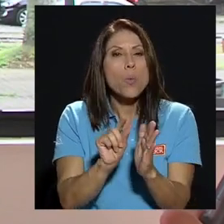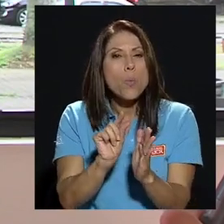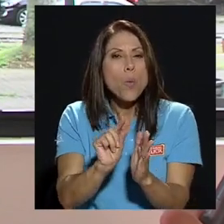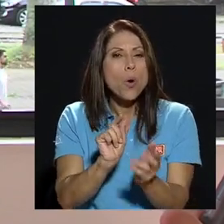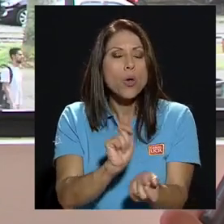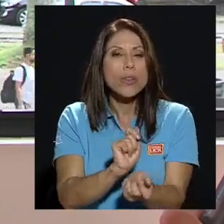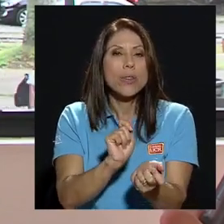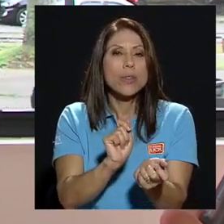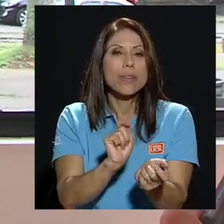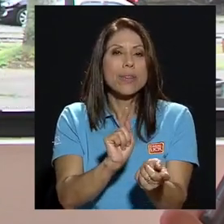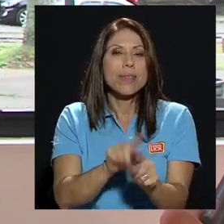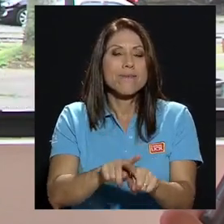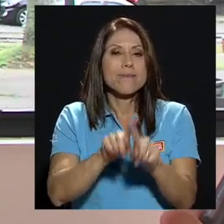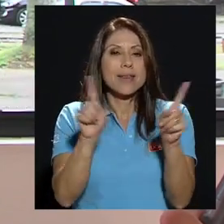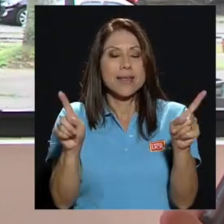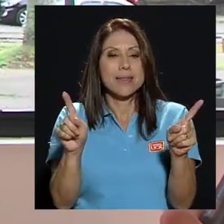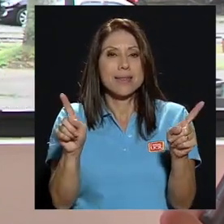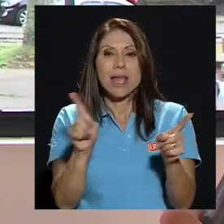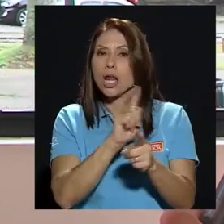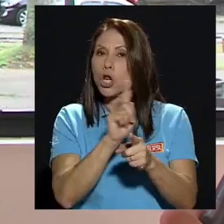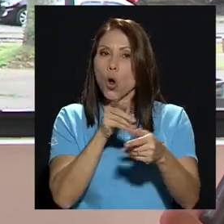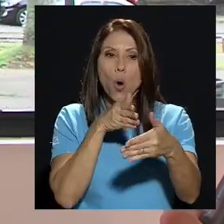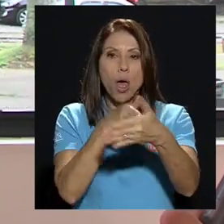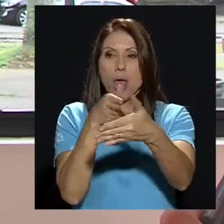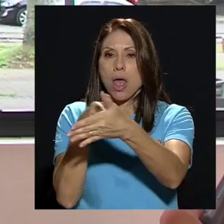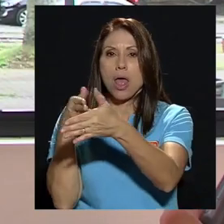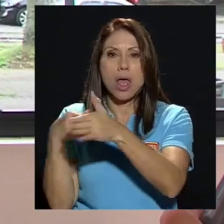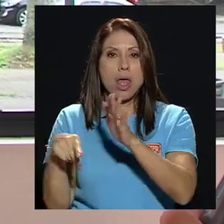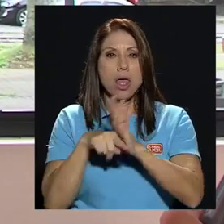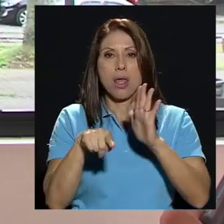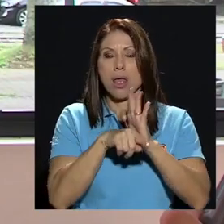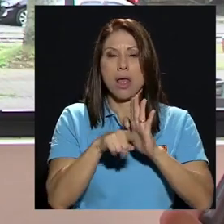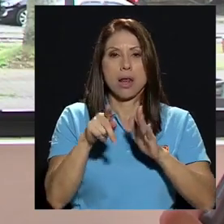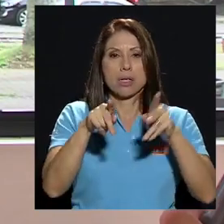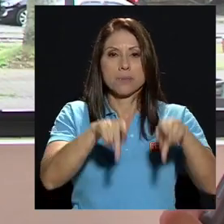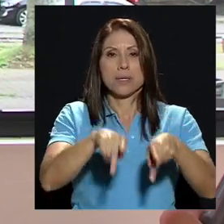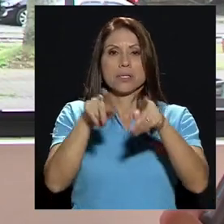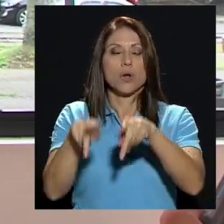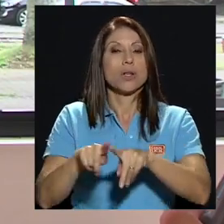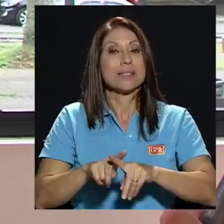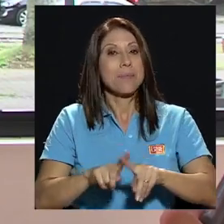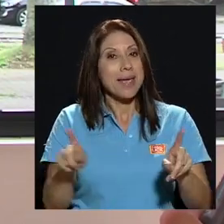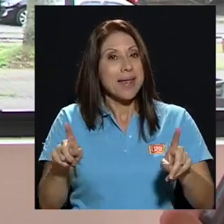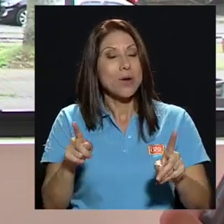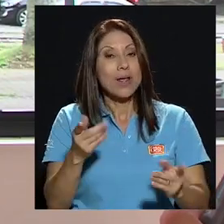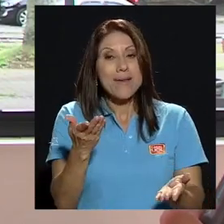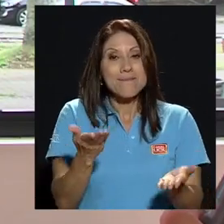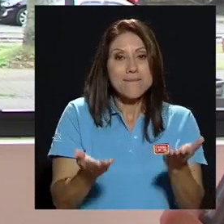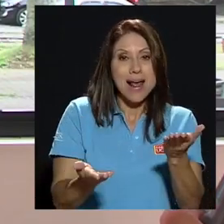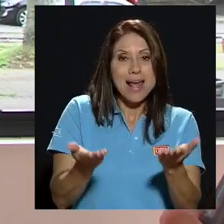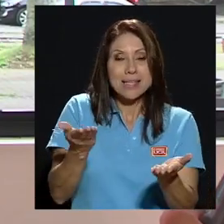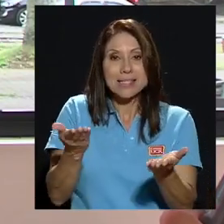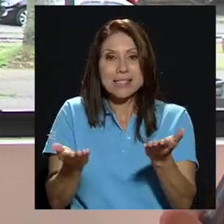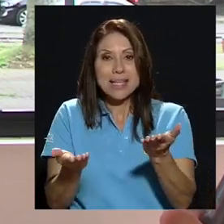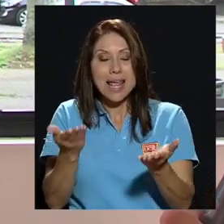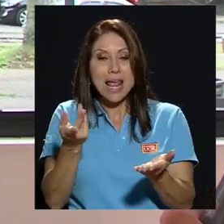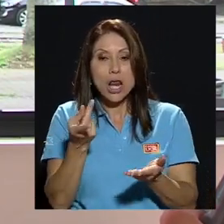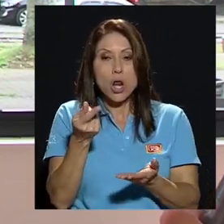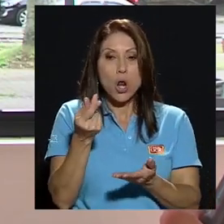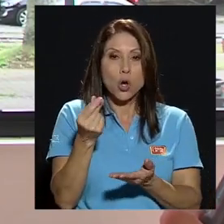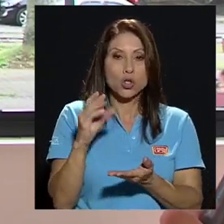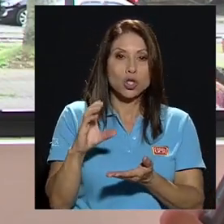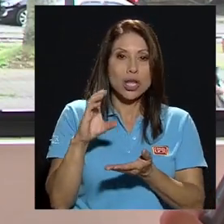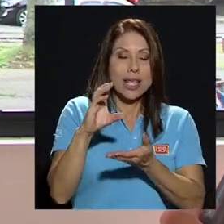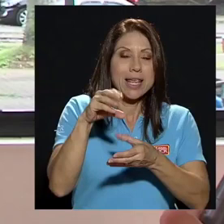donde no se perjudiquen por supuesto las personas pero sí que balancee los ingresos de la universidad y